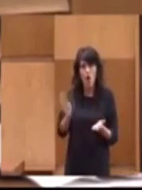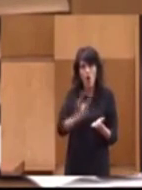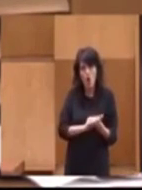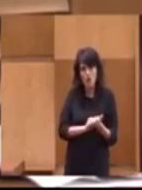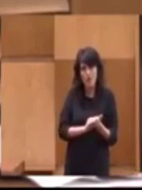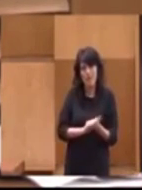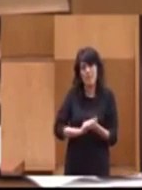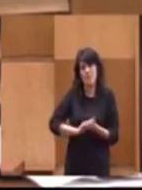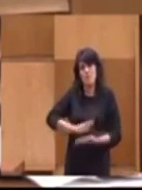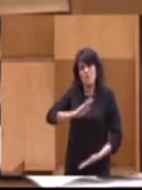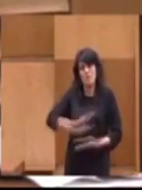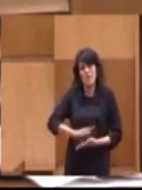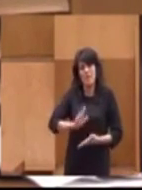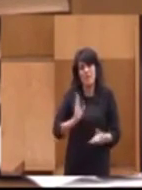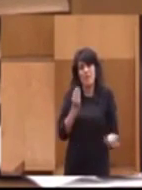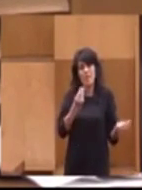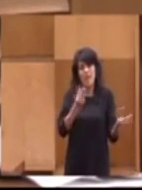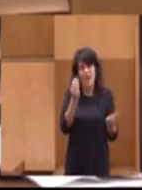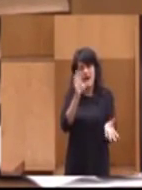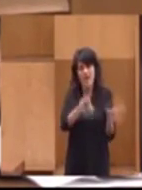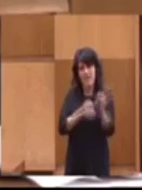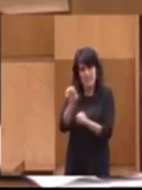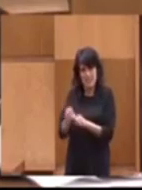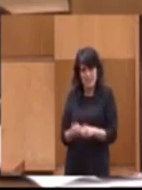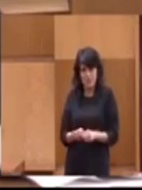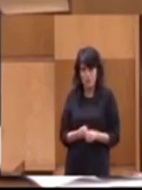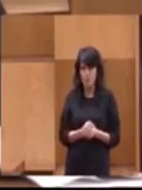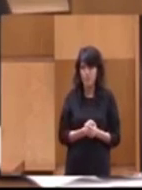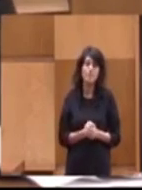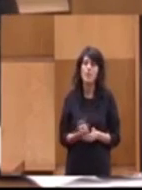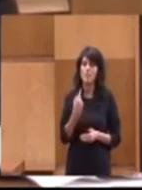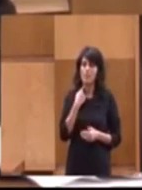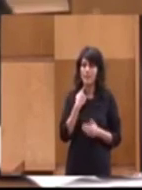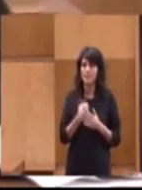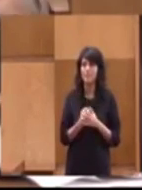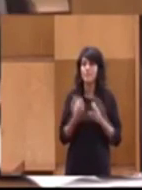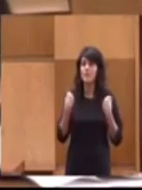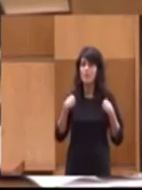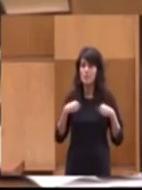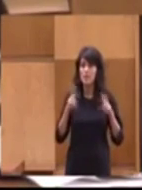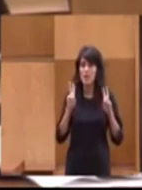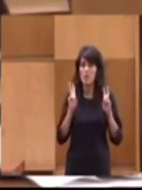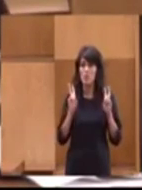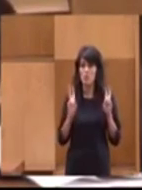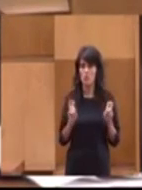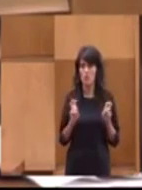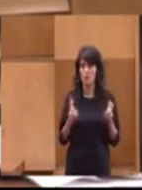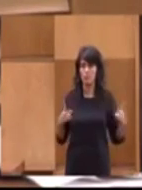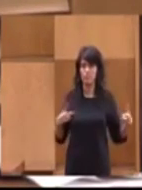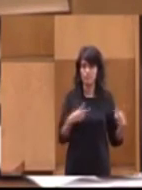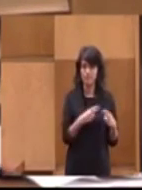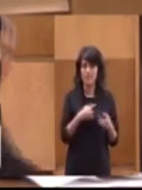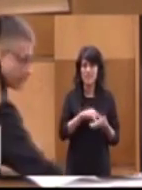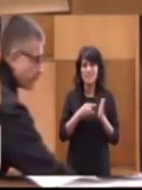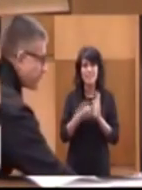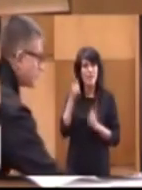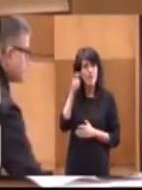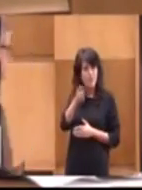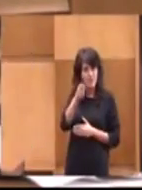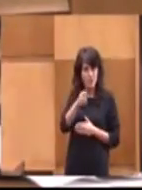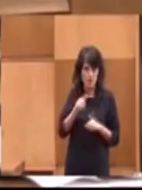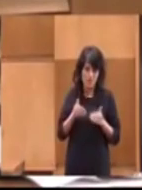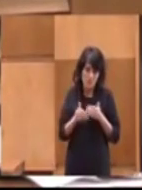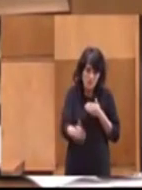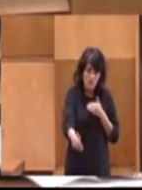del poder adquisitivo de nuestros pensionistas. Pero miren, esta nueva agresión al sistema de pensiones y las que se